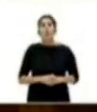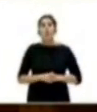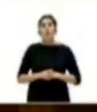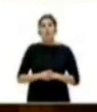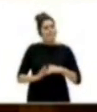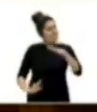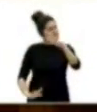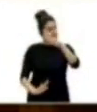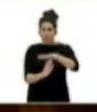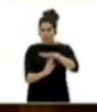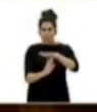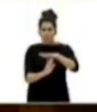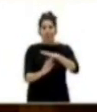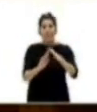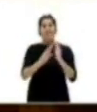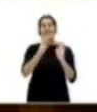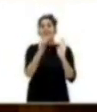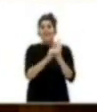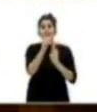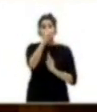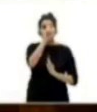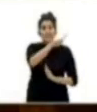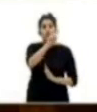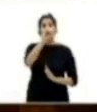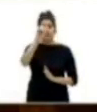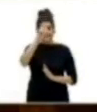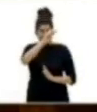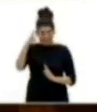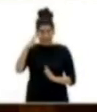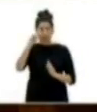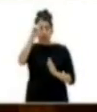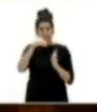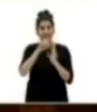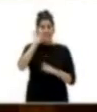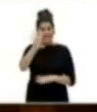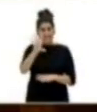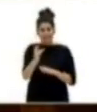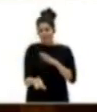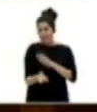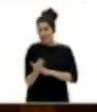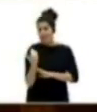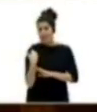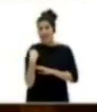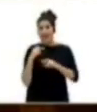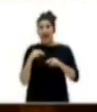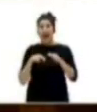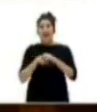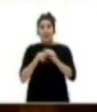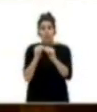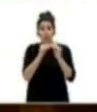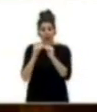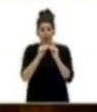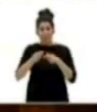paralización inmediata del Decreto 113-2015, un decreto que fue impulsado para regular un mercado, el de las